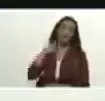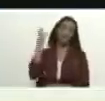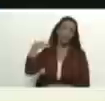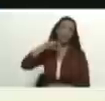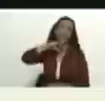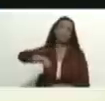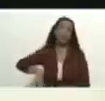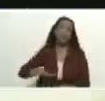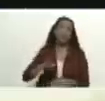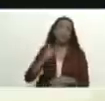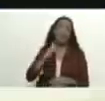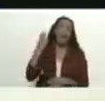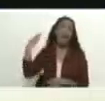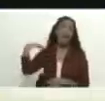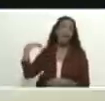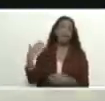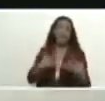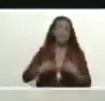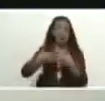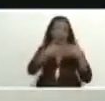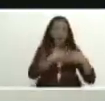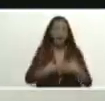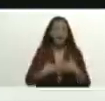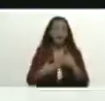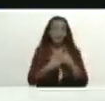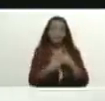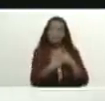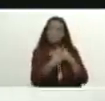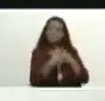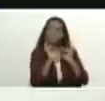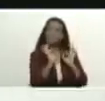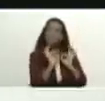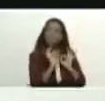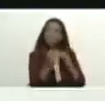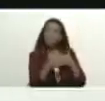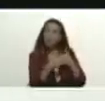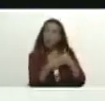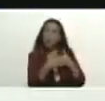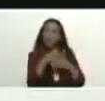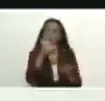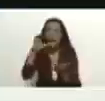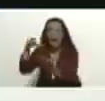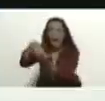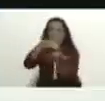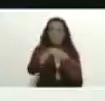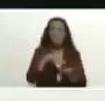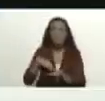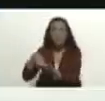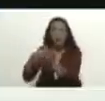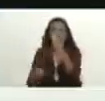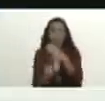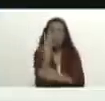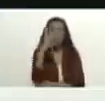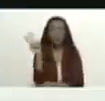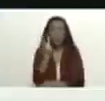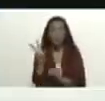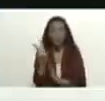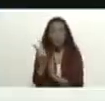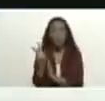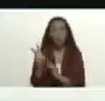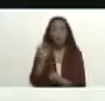ya en aquella época el imperio norteamericano movió enviados especiales a las capitales de las nacientes repúblicas americanas